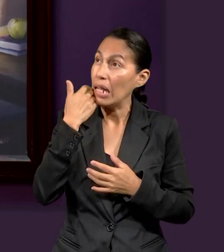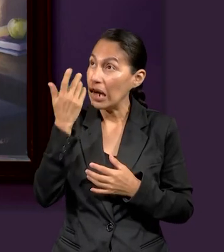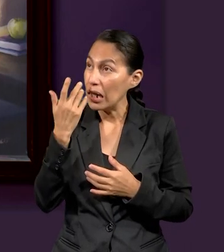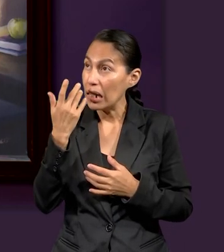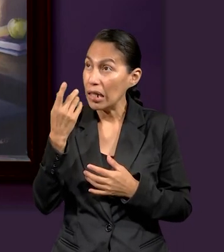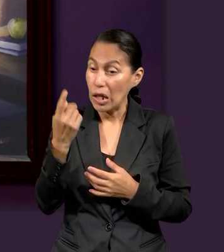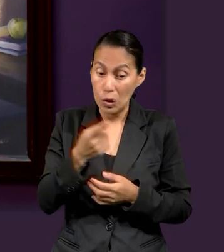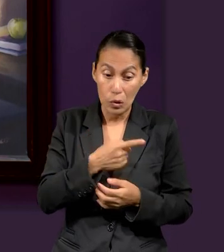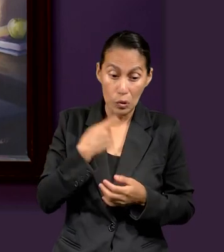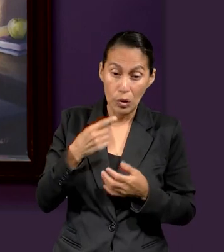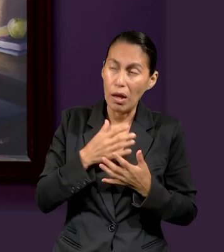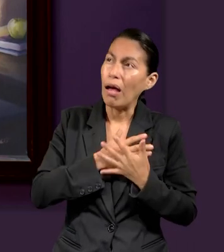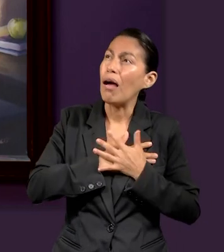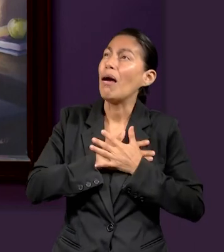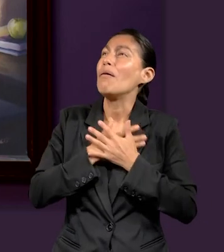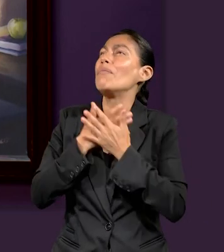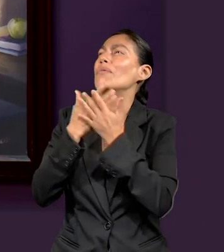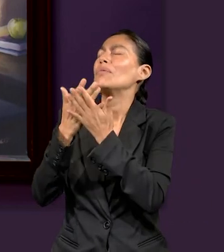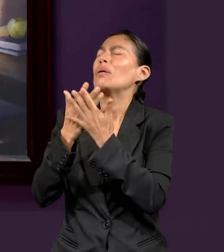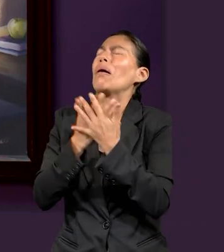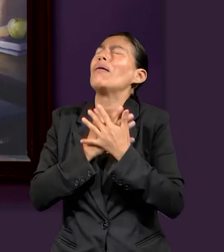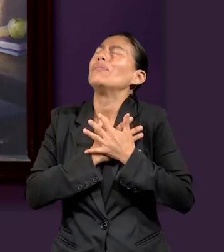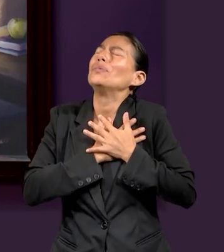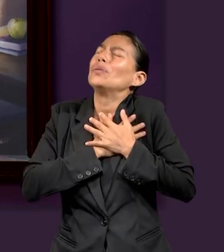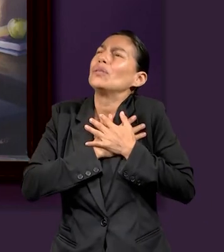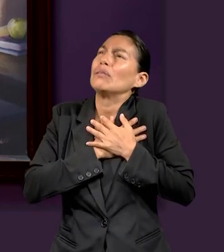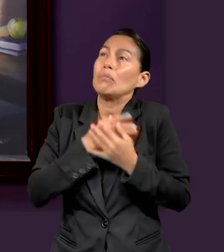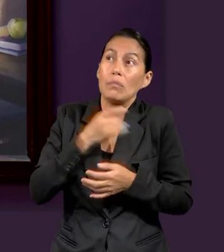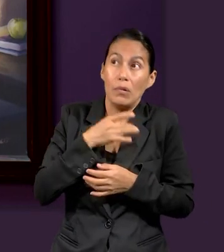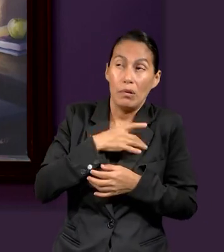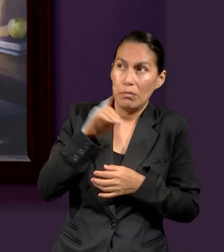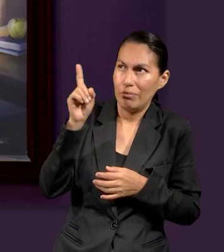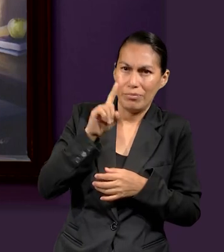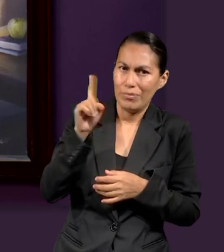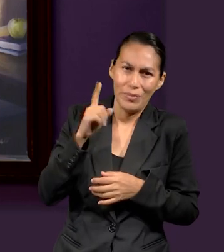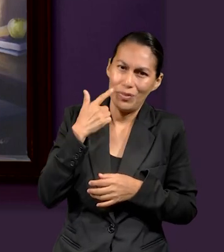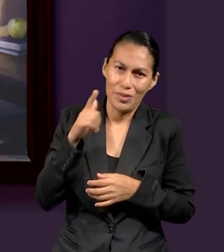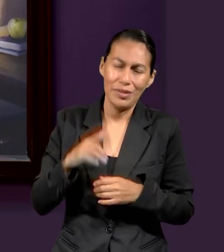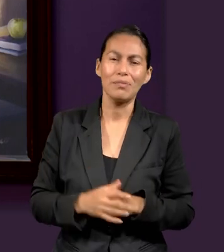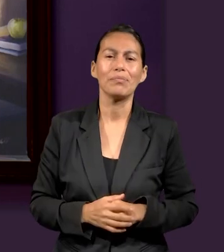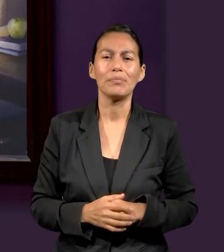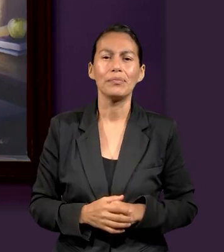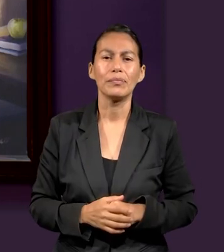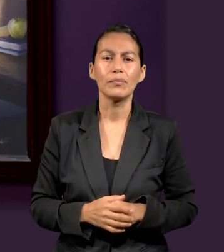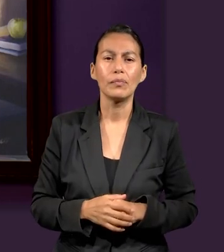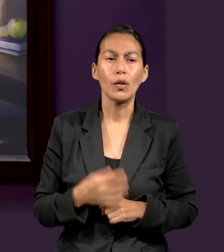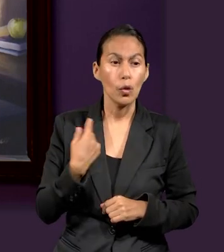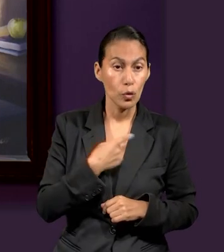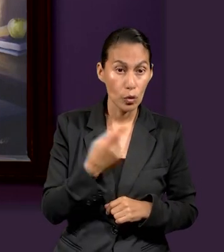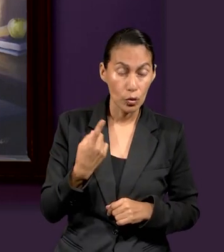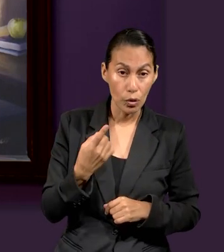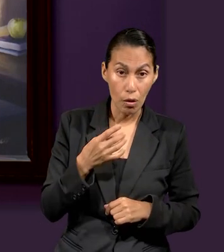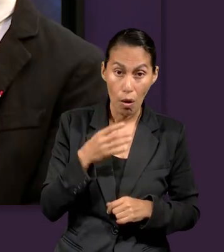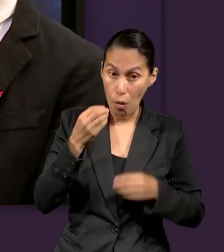que hagamos y que Él quiere que nosotros le amamos por amor y no por temor. Muy bien.